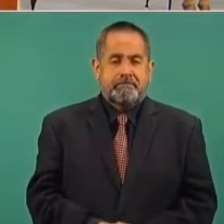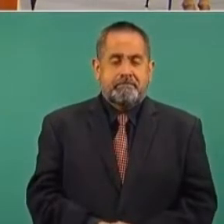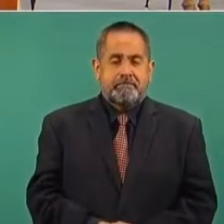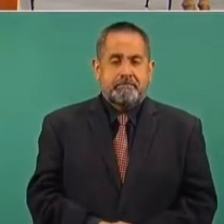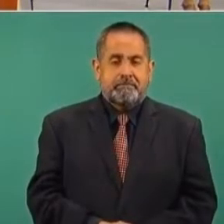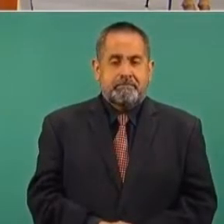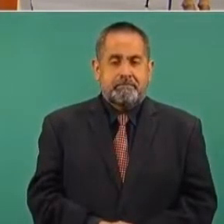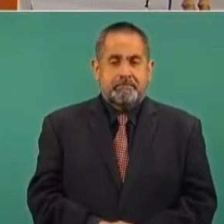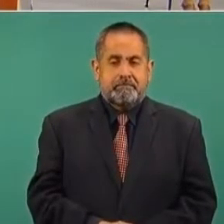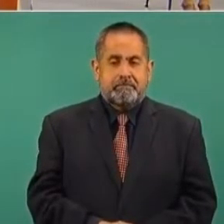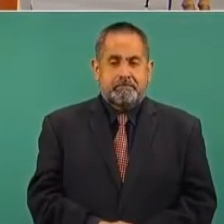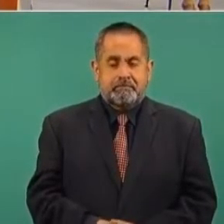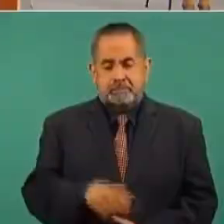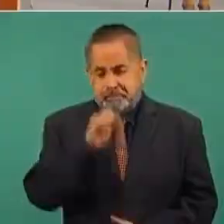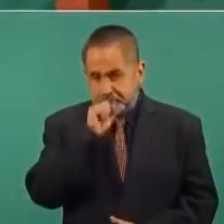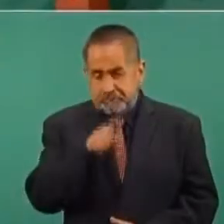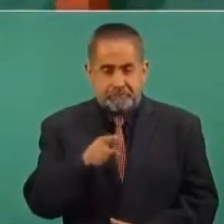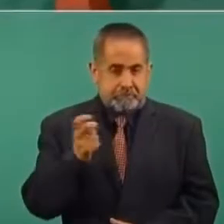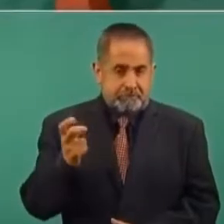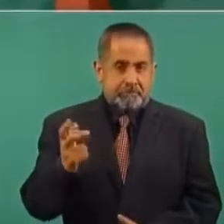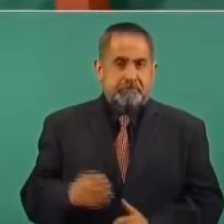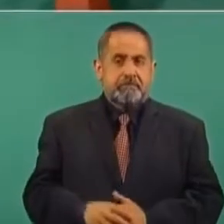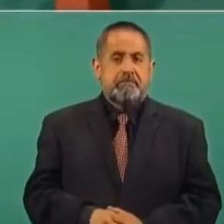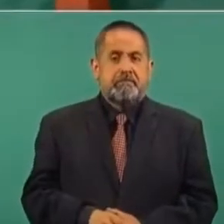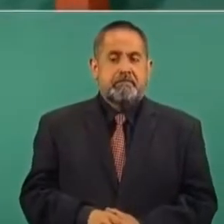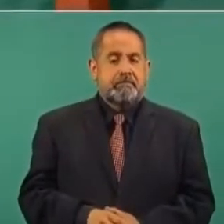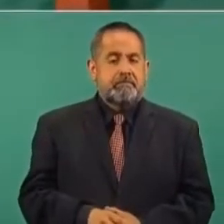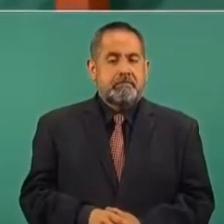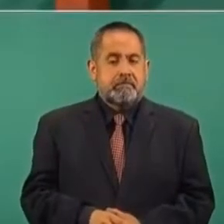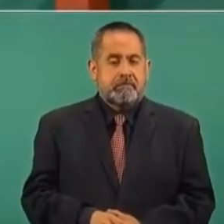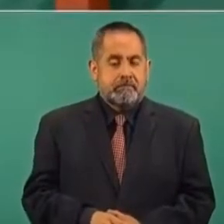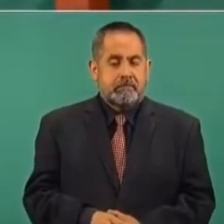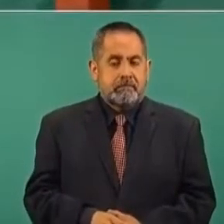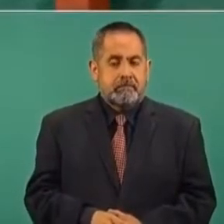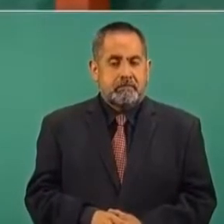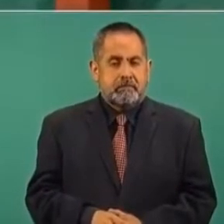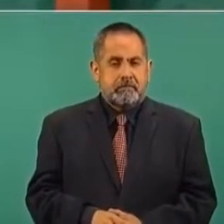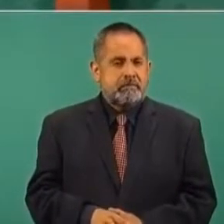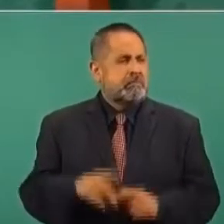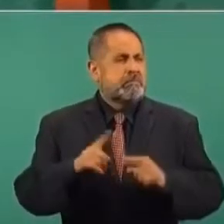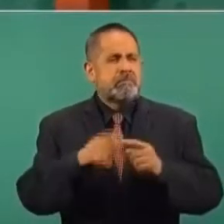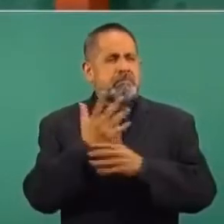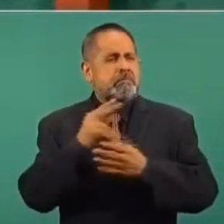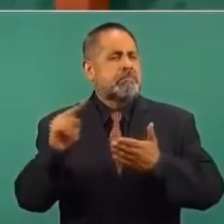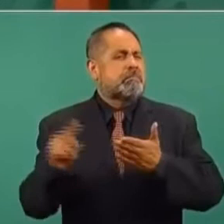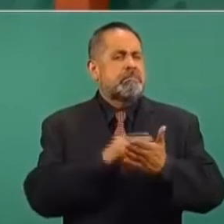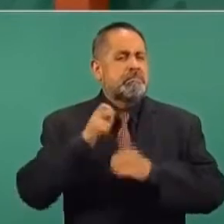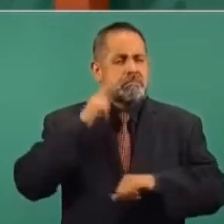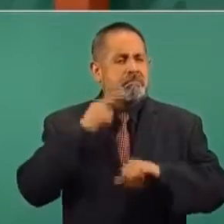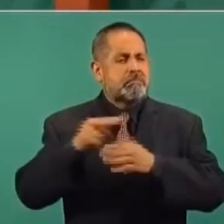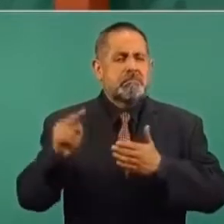También en estos casos, ¿quién firma? ¿Es el corresponsal?